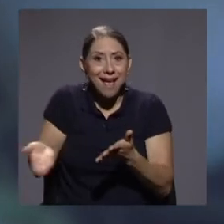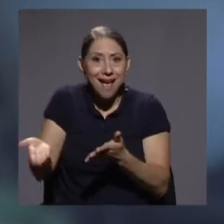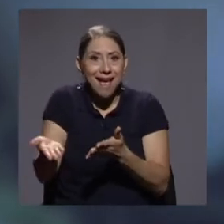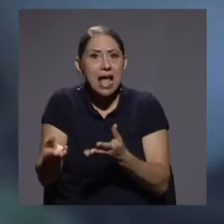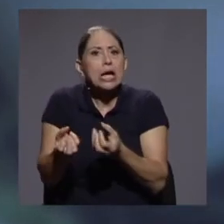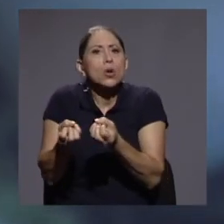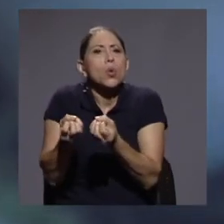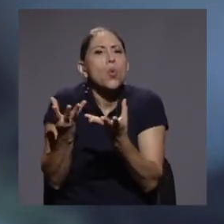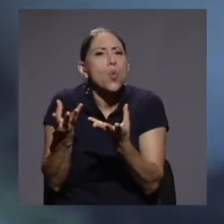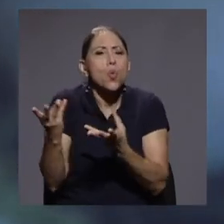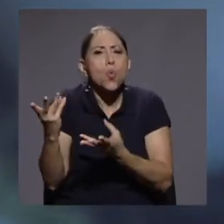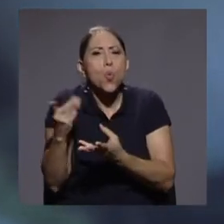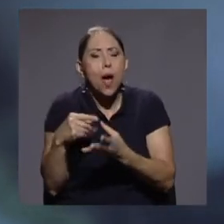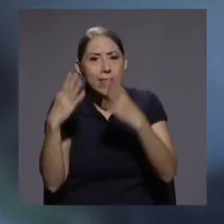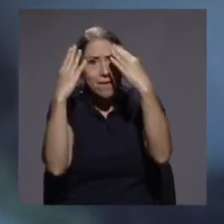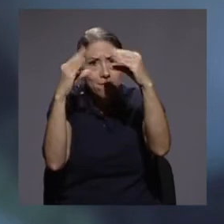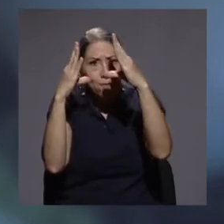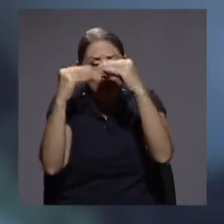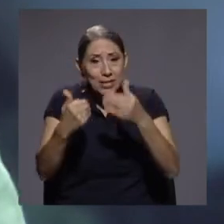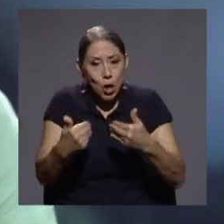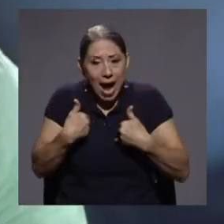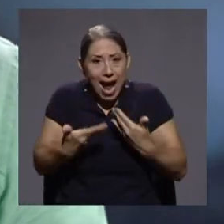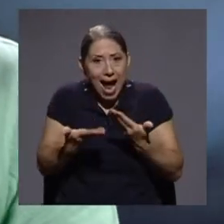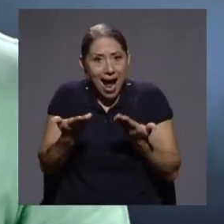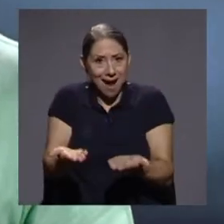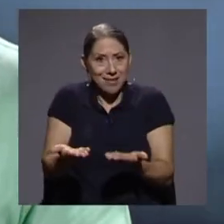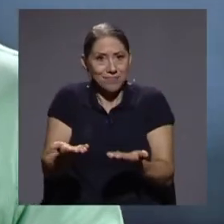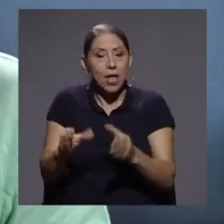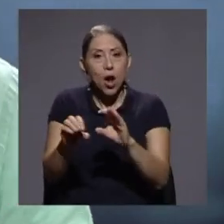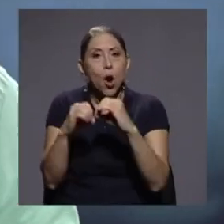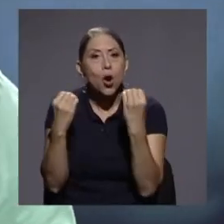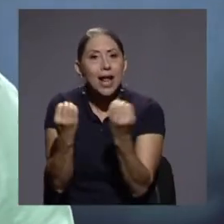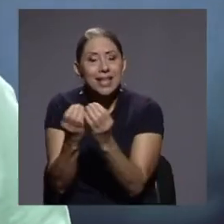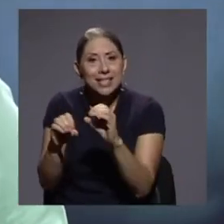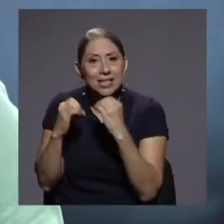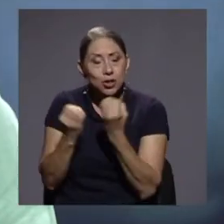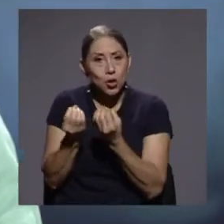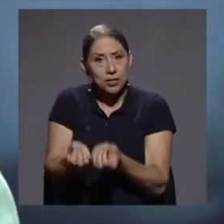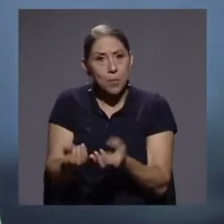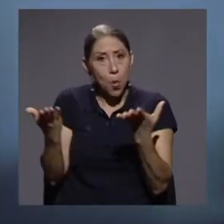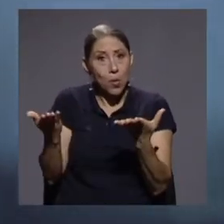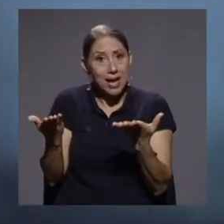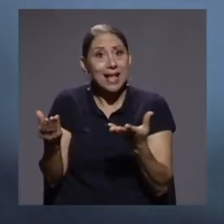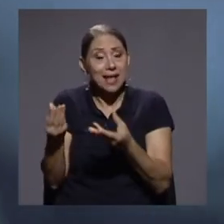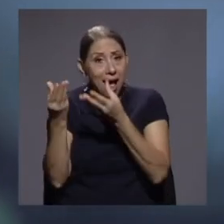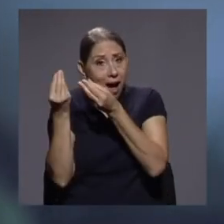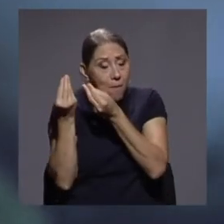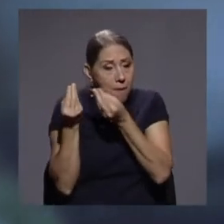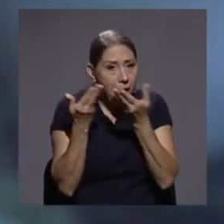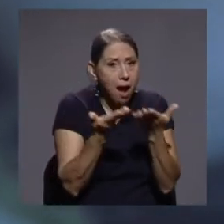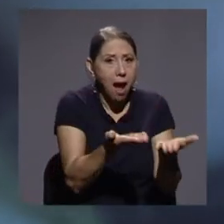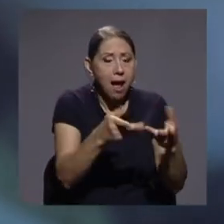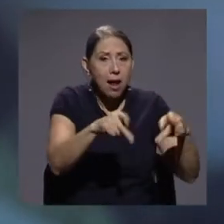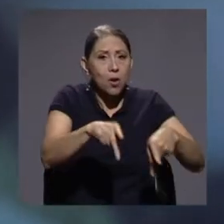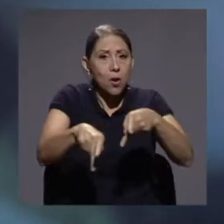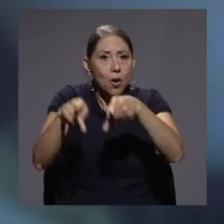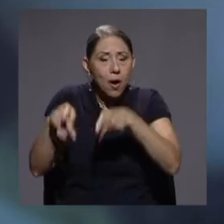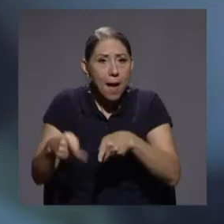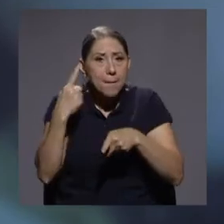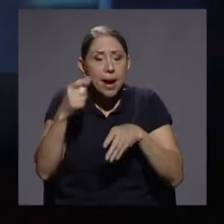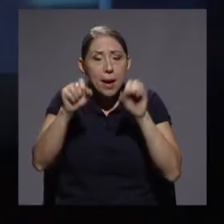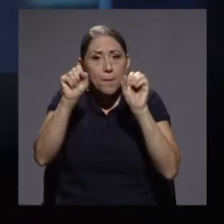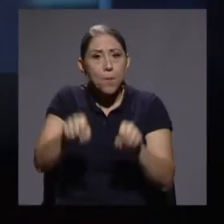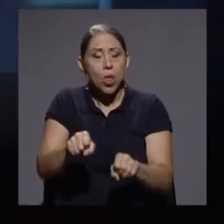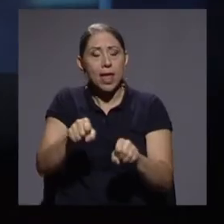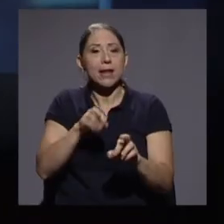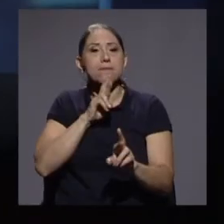posibilidad, la disponibilidad de información que ponen las organizaciones del Estado a disposición de la ciudadanía para poder impactar.